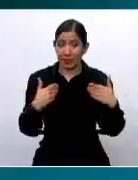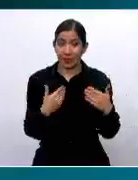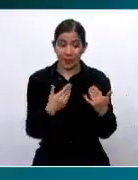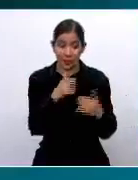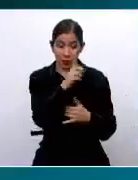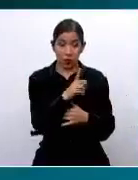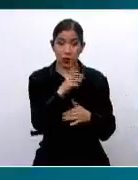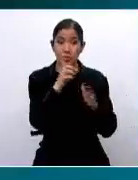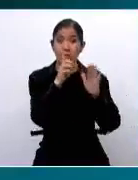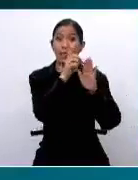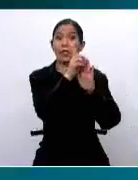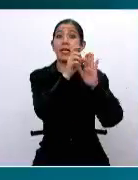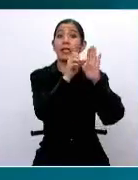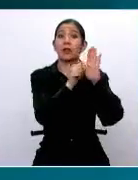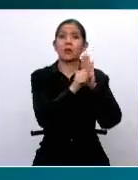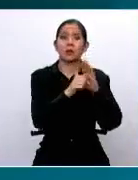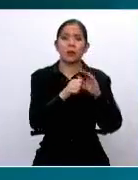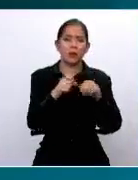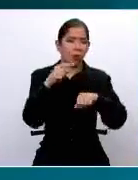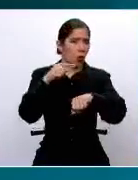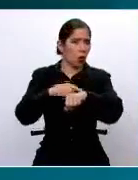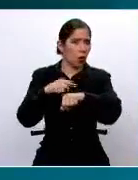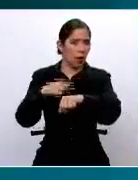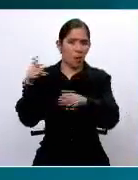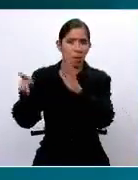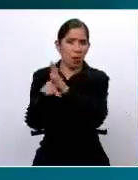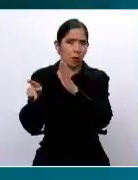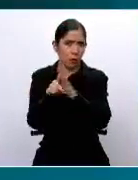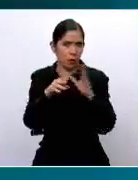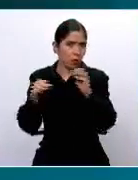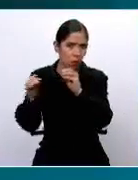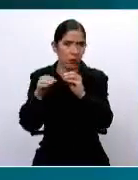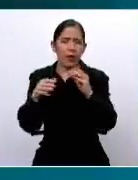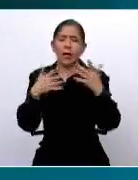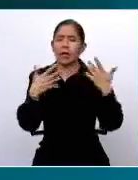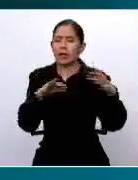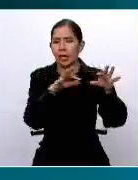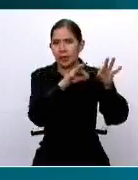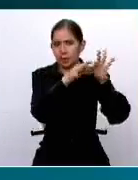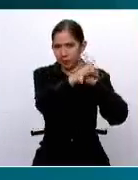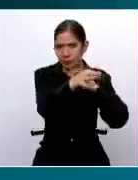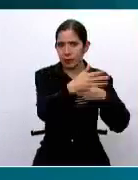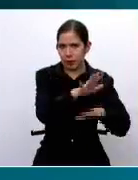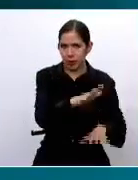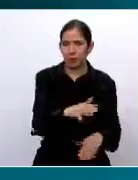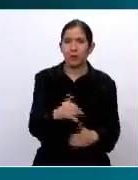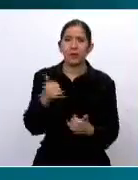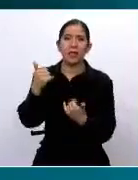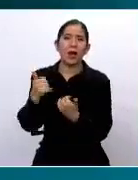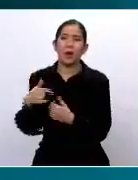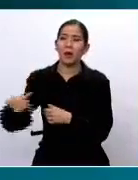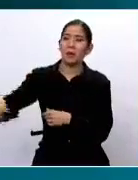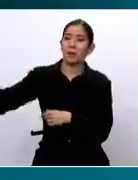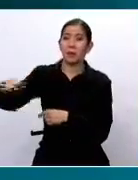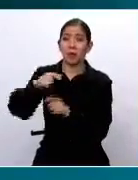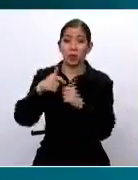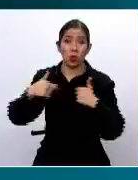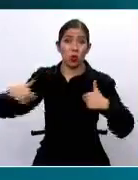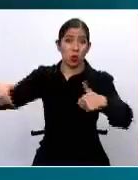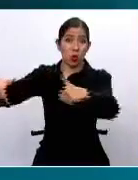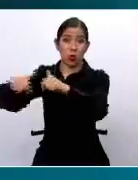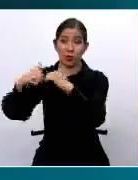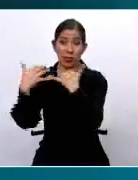de lunes ha quedado sin efecto, pero además el legislativo está evaluando el proyecto de ley el cual ha sido presentado por parte del Ejecutivo.